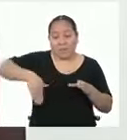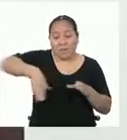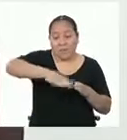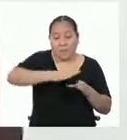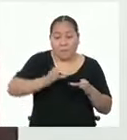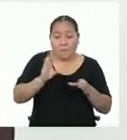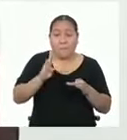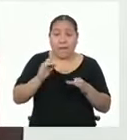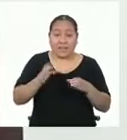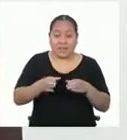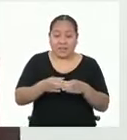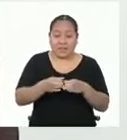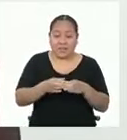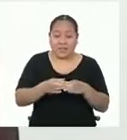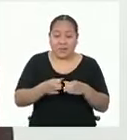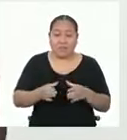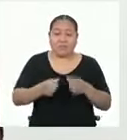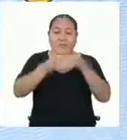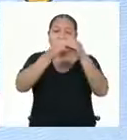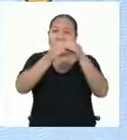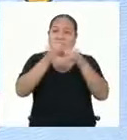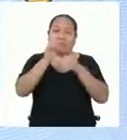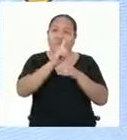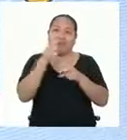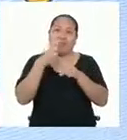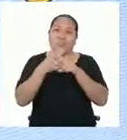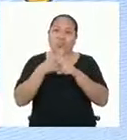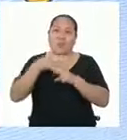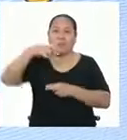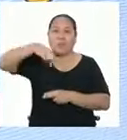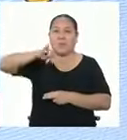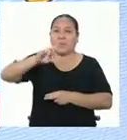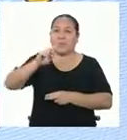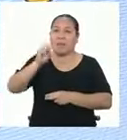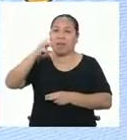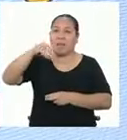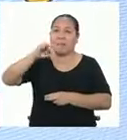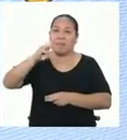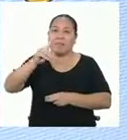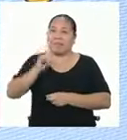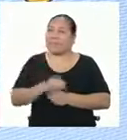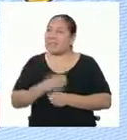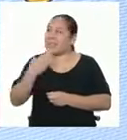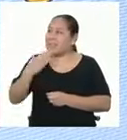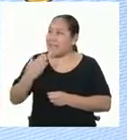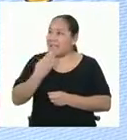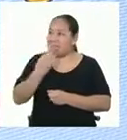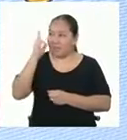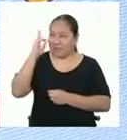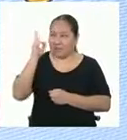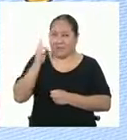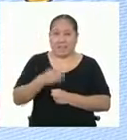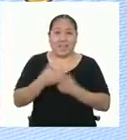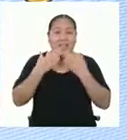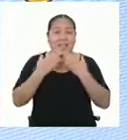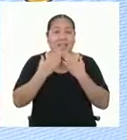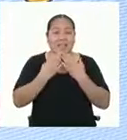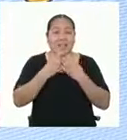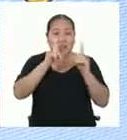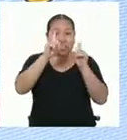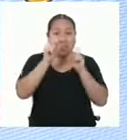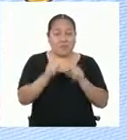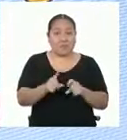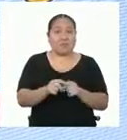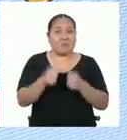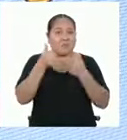circular, no se podría llamar pirámide. Gracias, profesor, por su explicación. Y muchas gracias, Gerson, por hacer